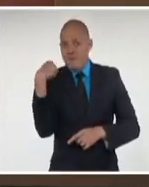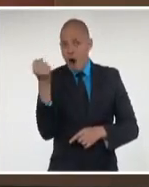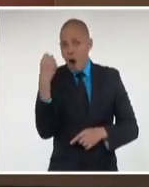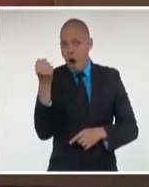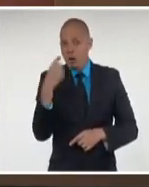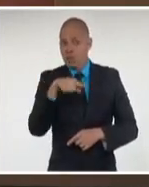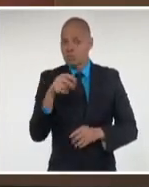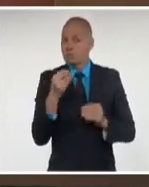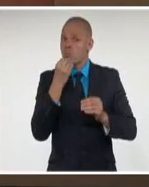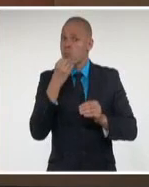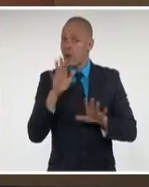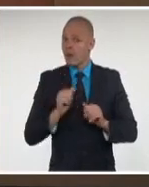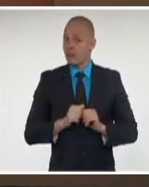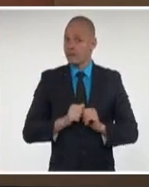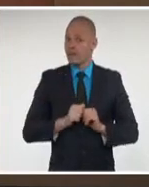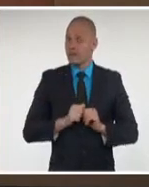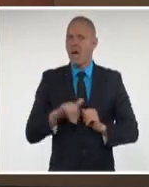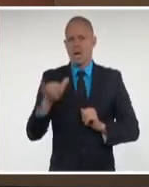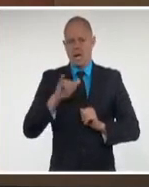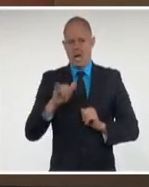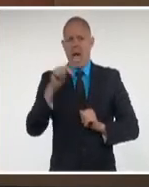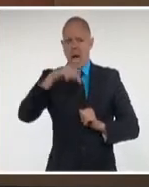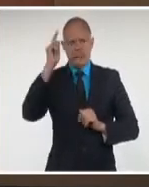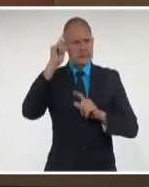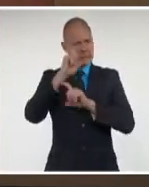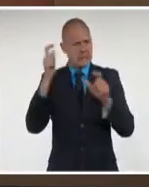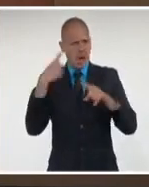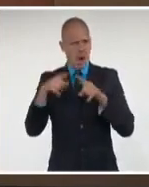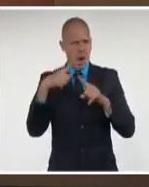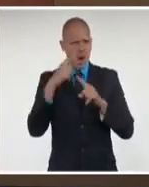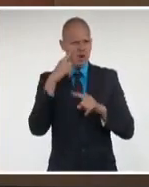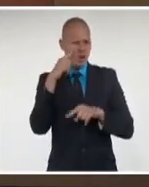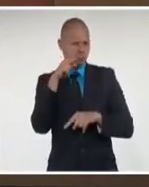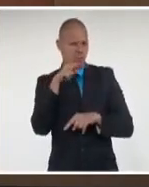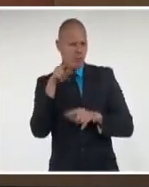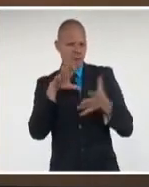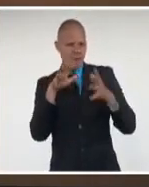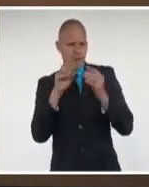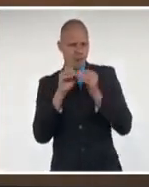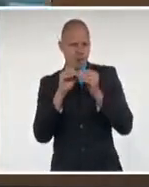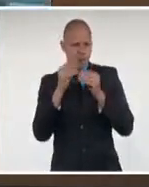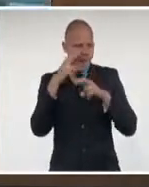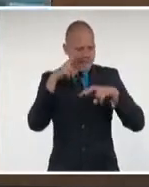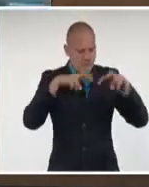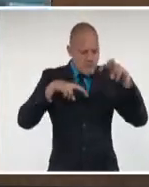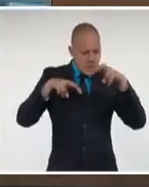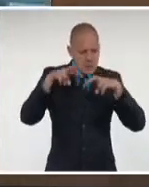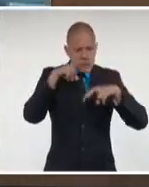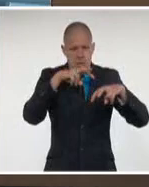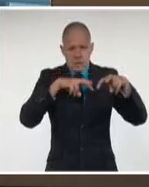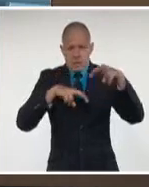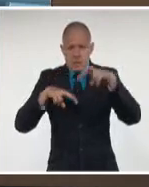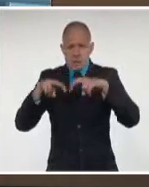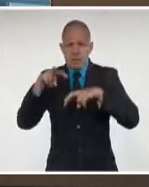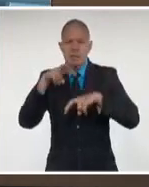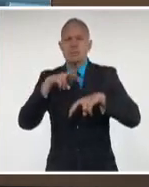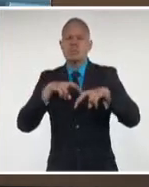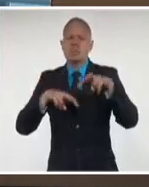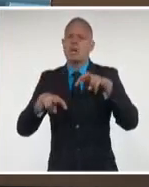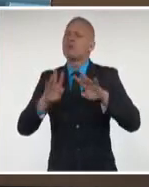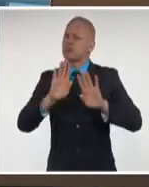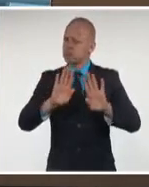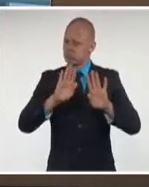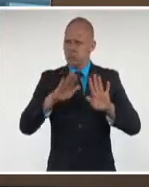científica cubana que ha ido estudiando el comportamiento de las nuevas cepas o variantes. Lo que sí genera desaliento es